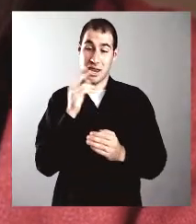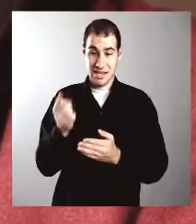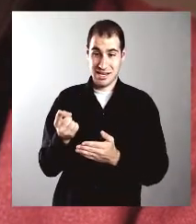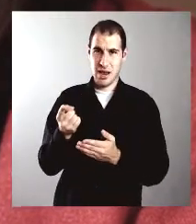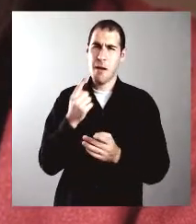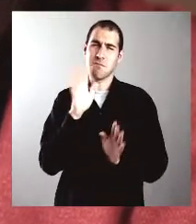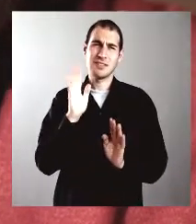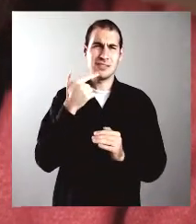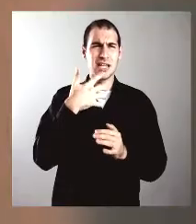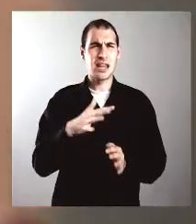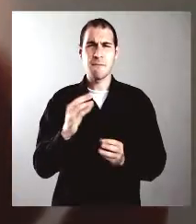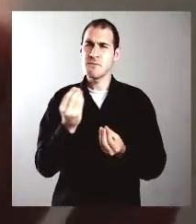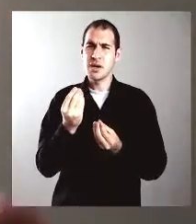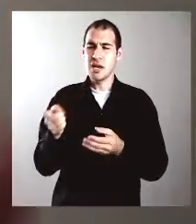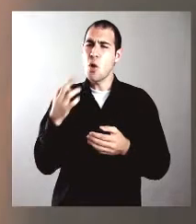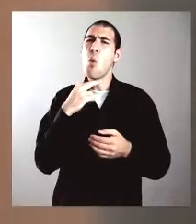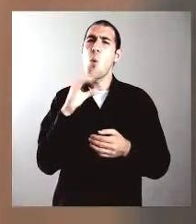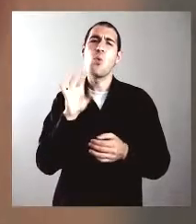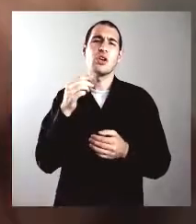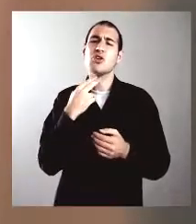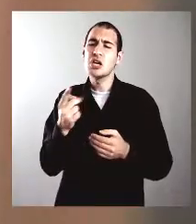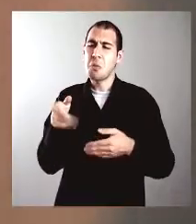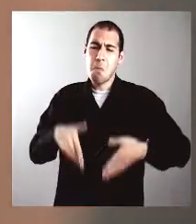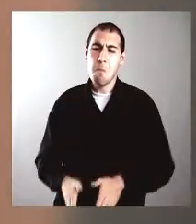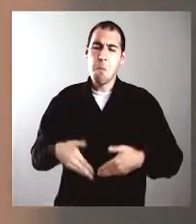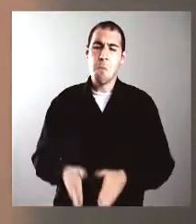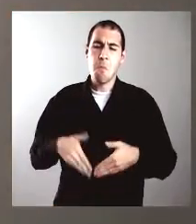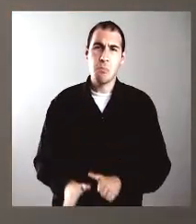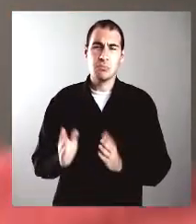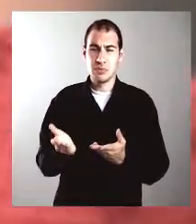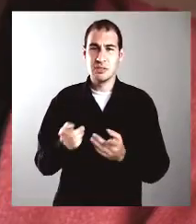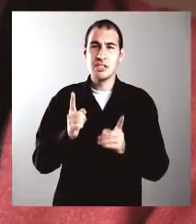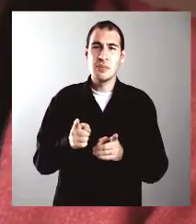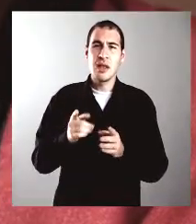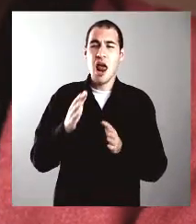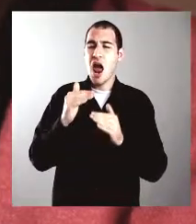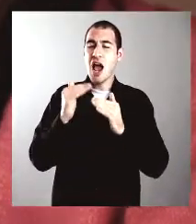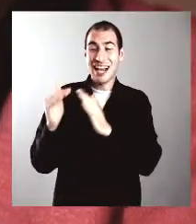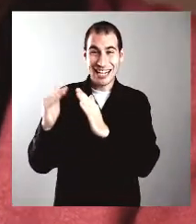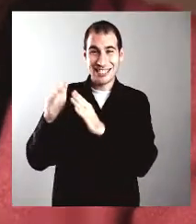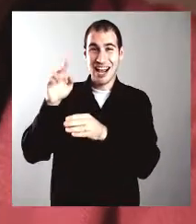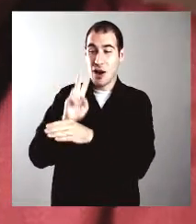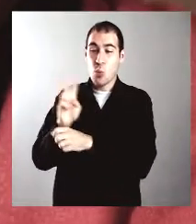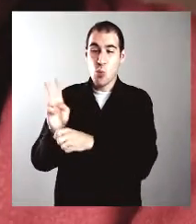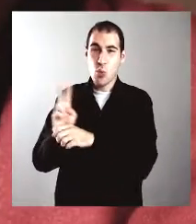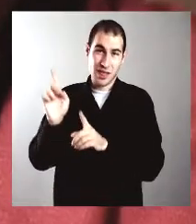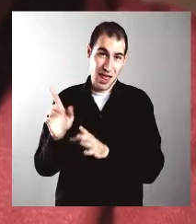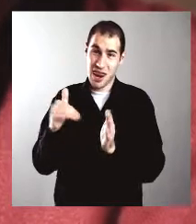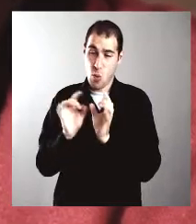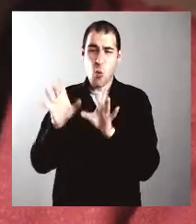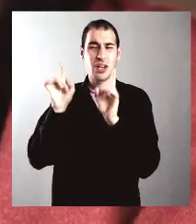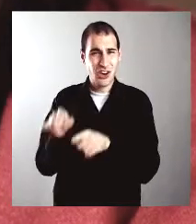era tomada o entendida como garante de la reproducción, como garante de la estructura de la familia, del